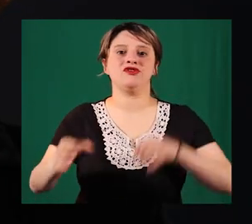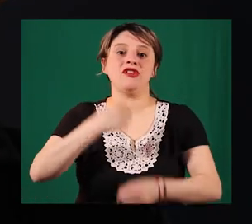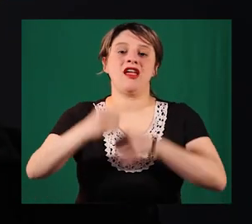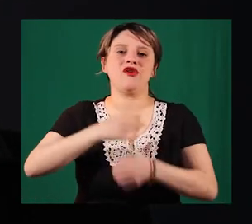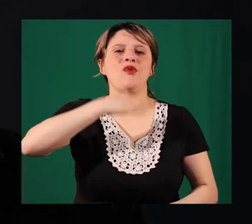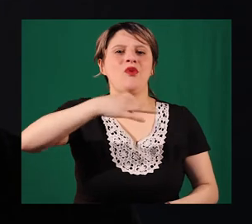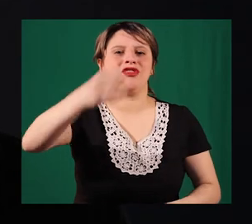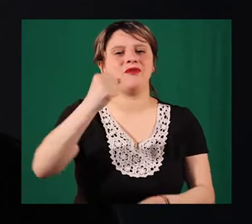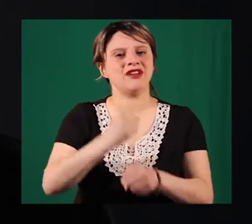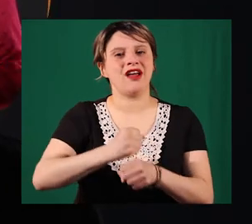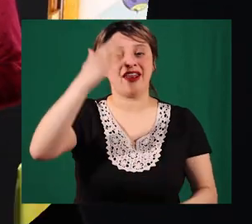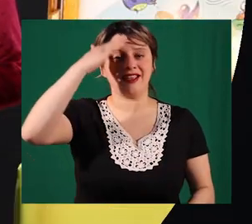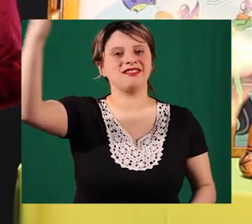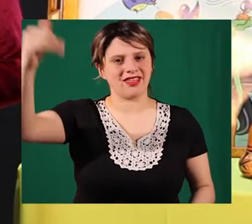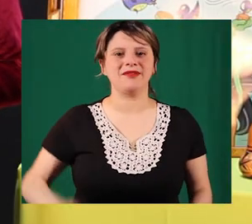la que vamos a trabajar ese día.